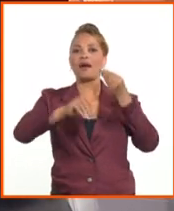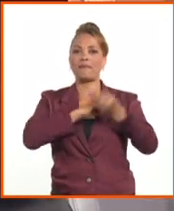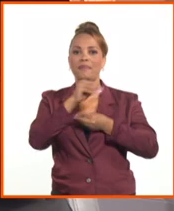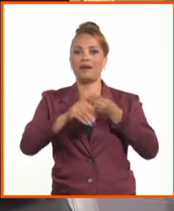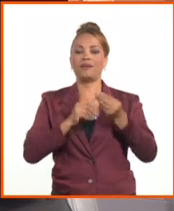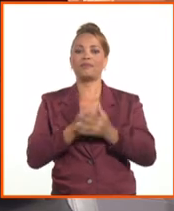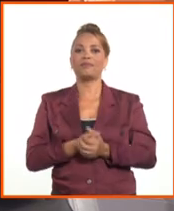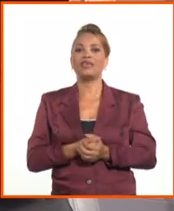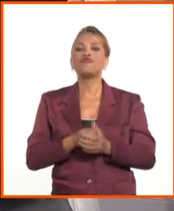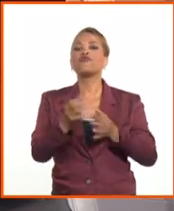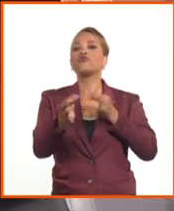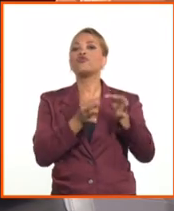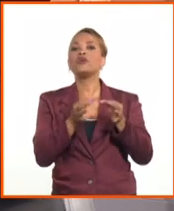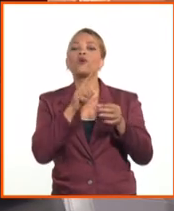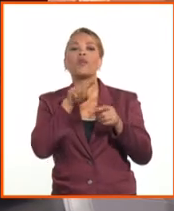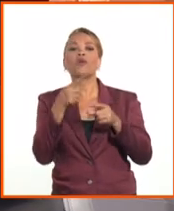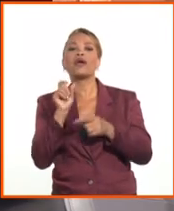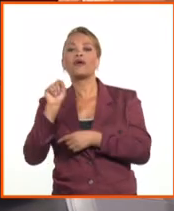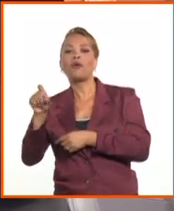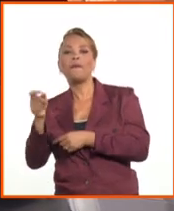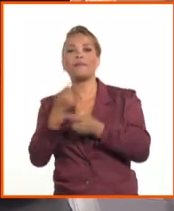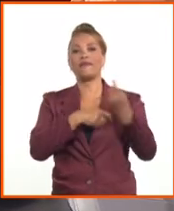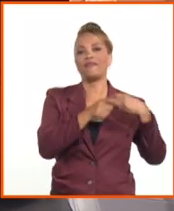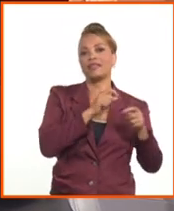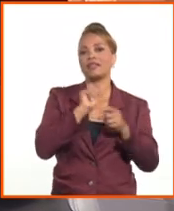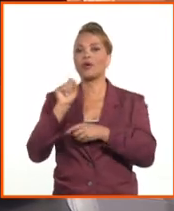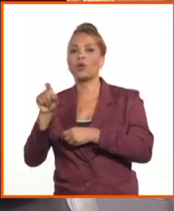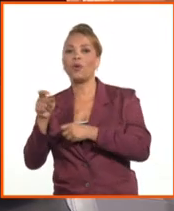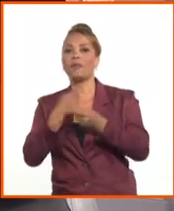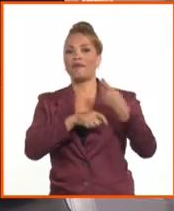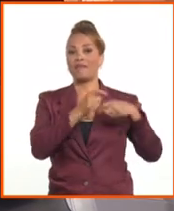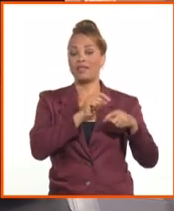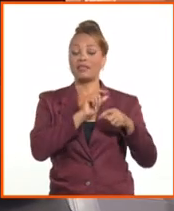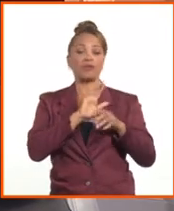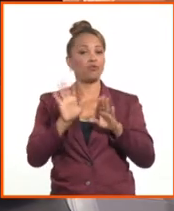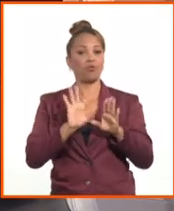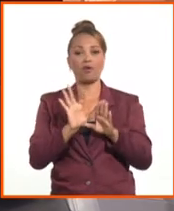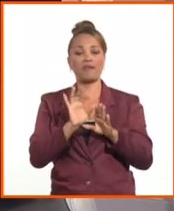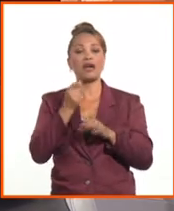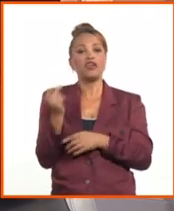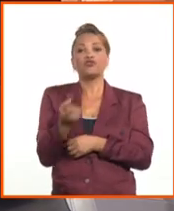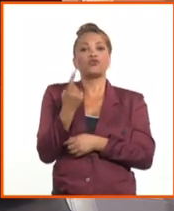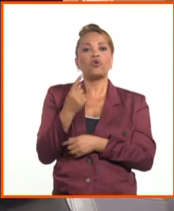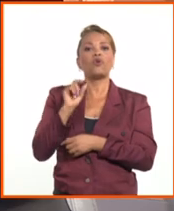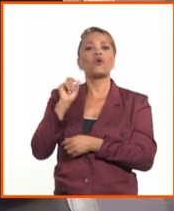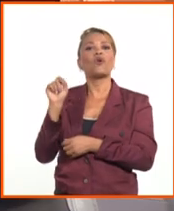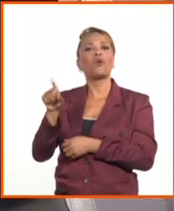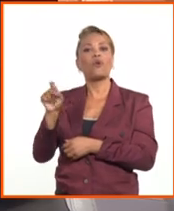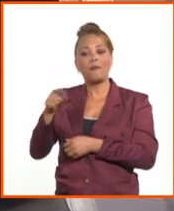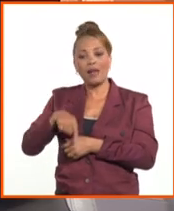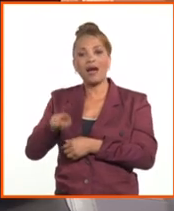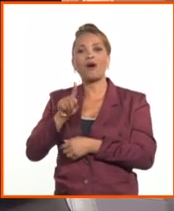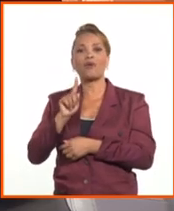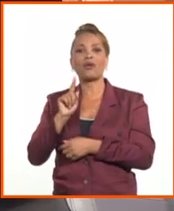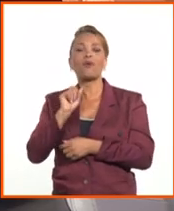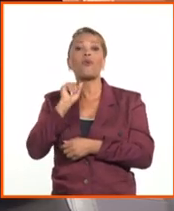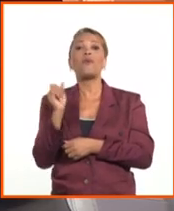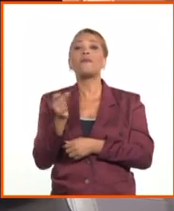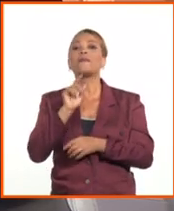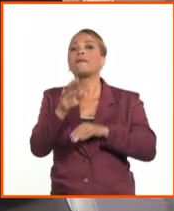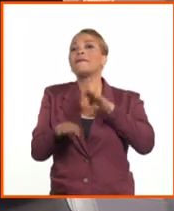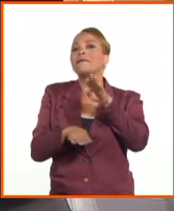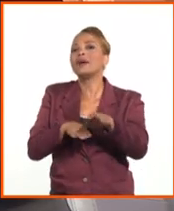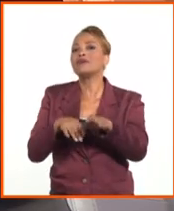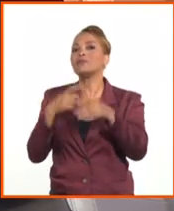estaría funcionando cuando esté en operaciones de compra y ven. Ahora vamos a dar un paso importantísimo, un paso importantísimo,